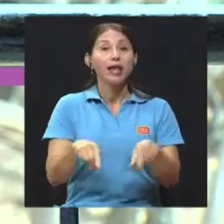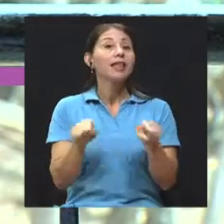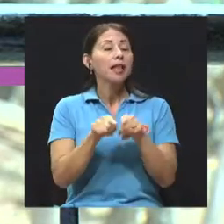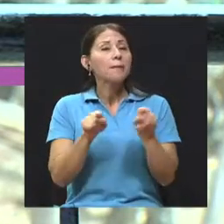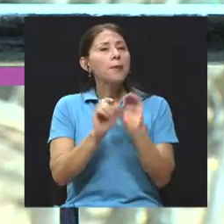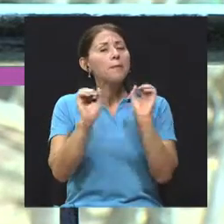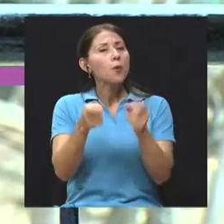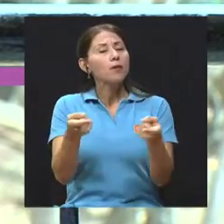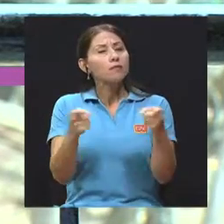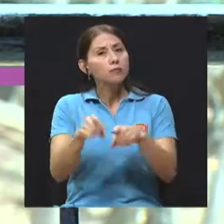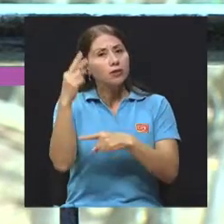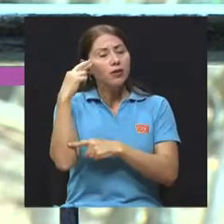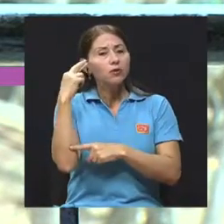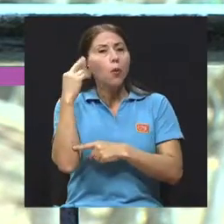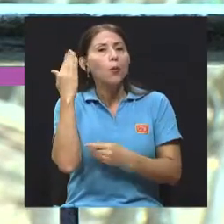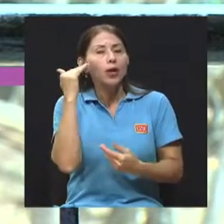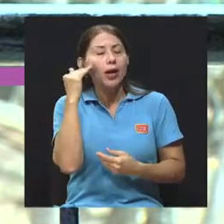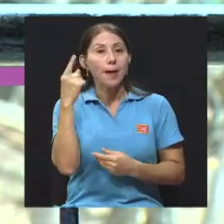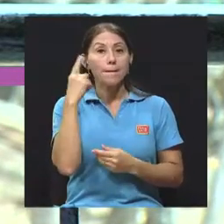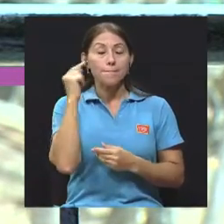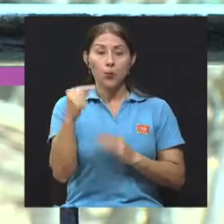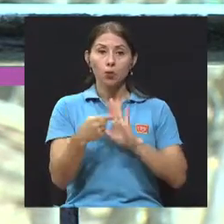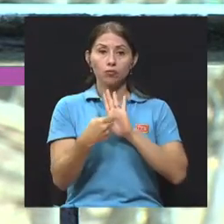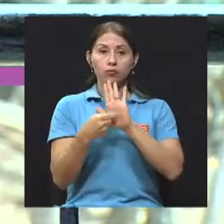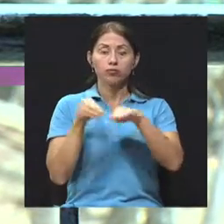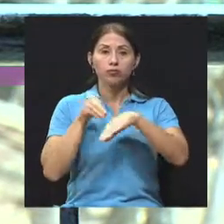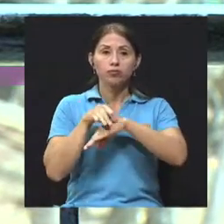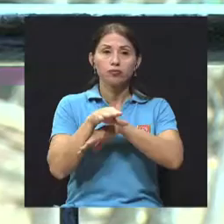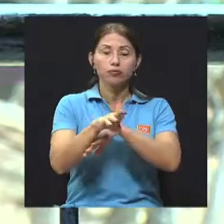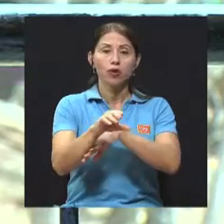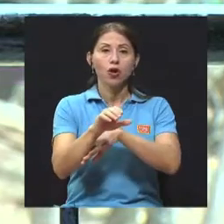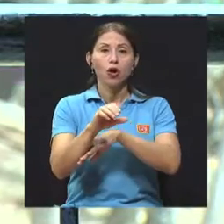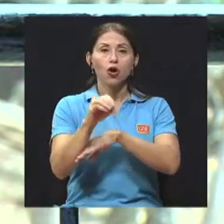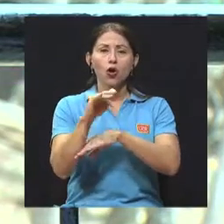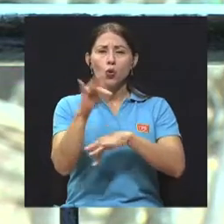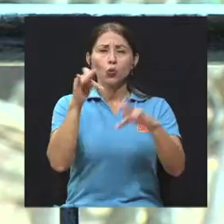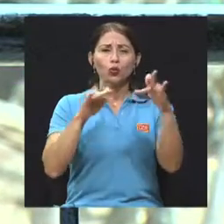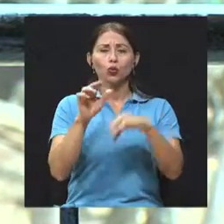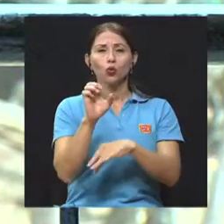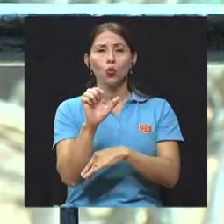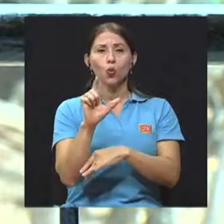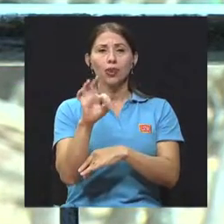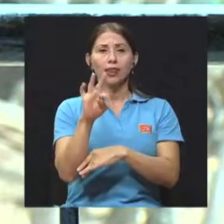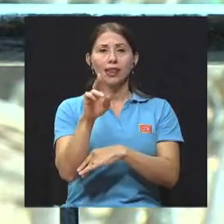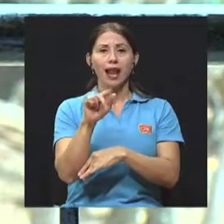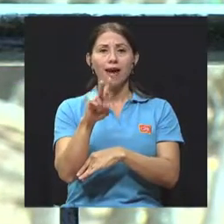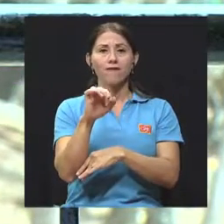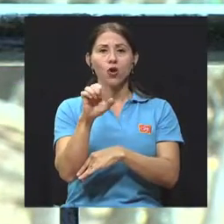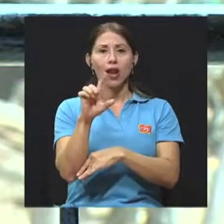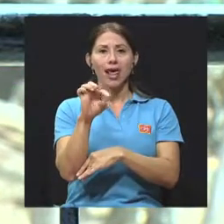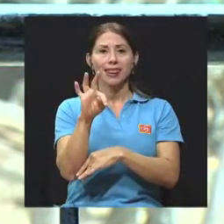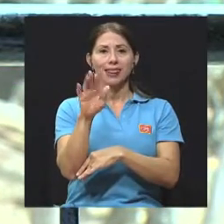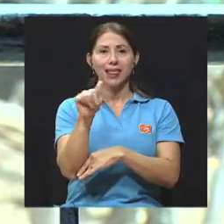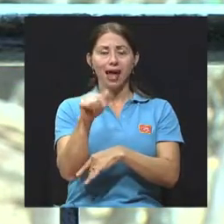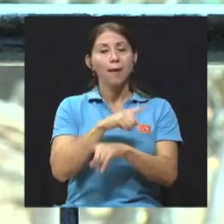ultravioleta. Esto se ha visto que puede activar la enfermedad, pero sobre todo si hay una fuerte predisposición hereditaria.